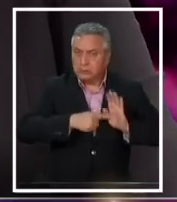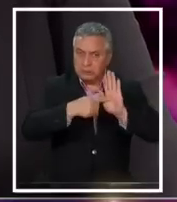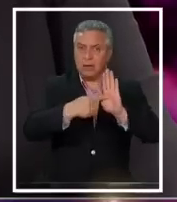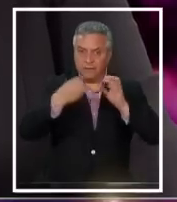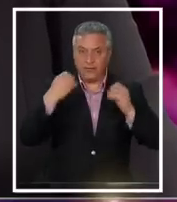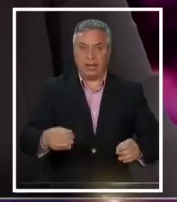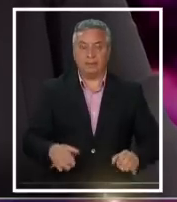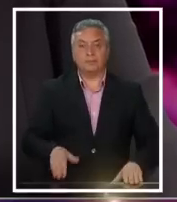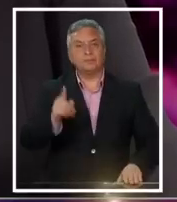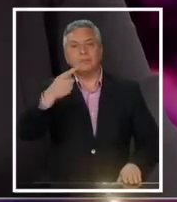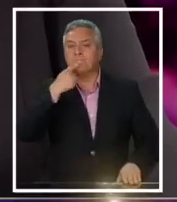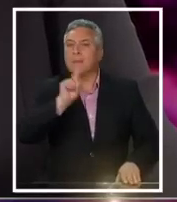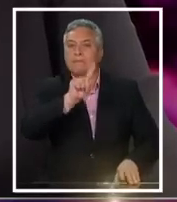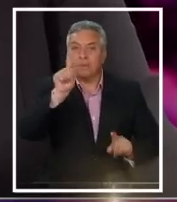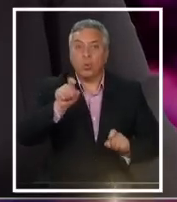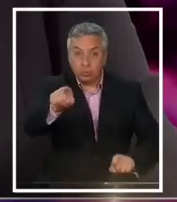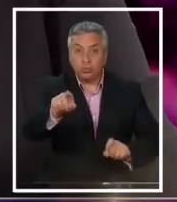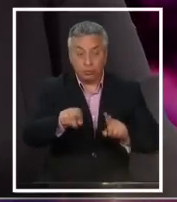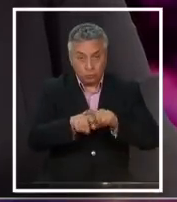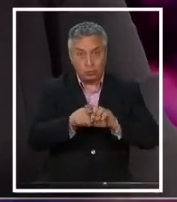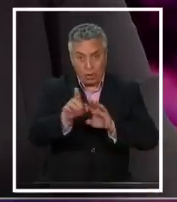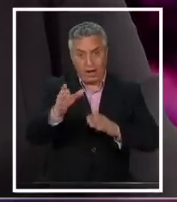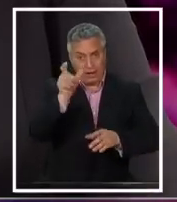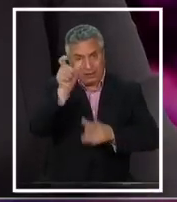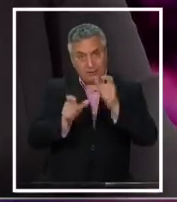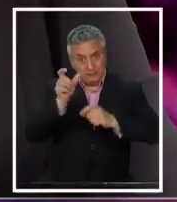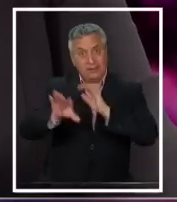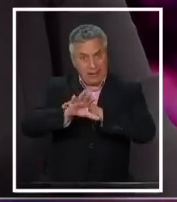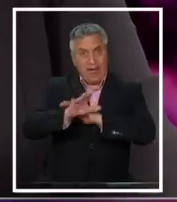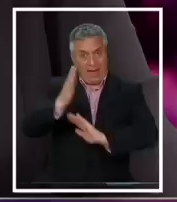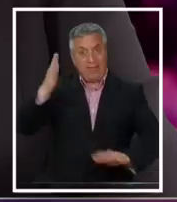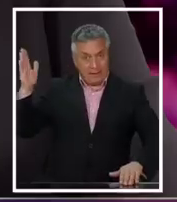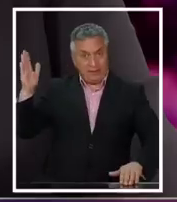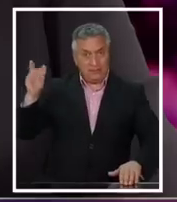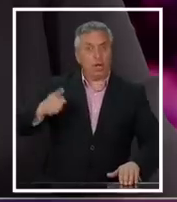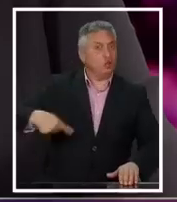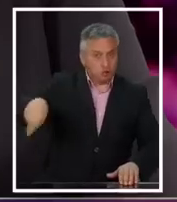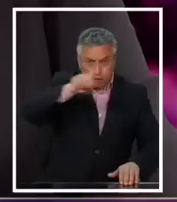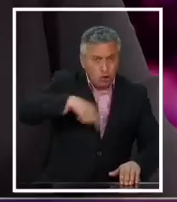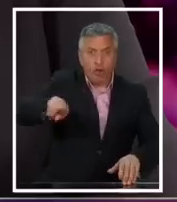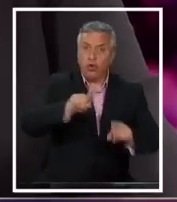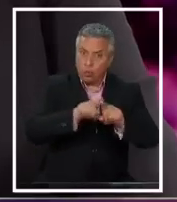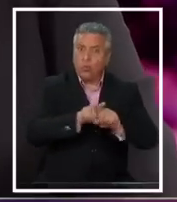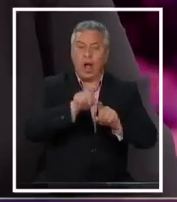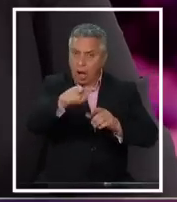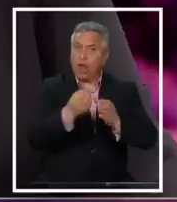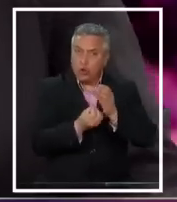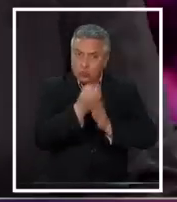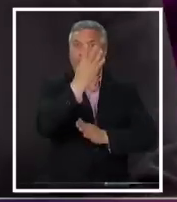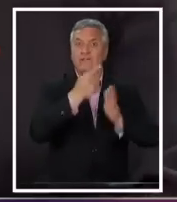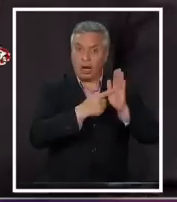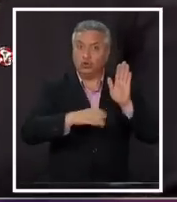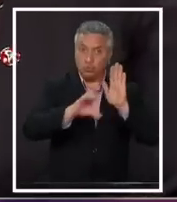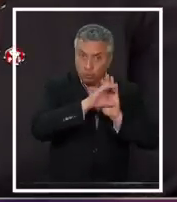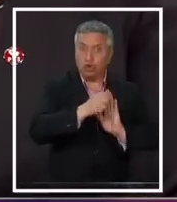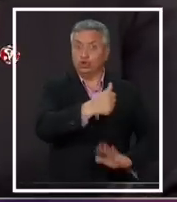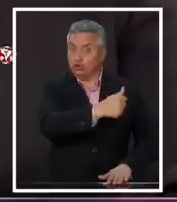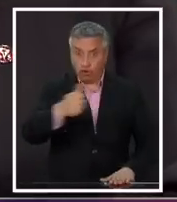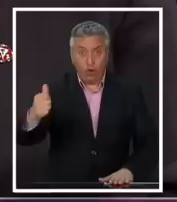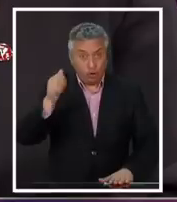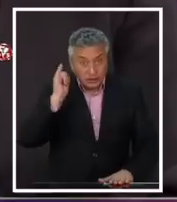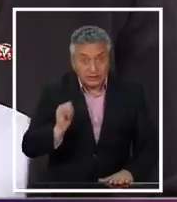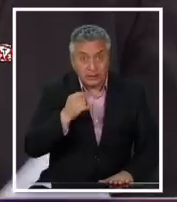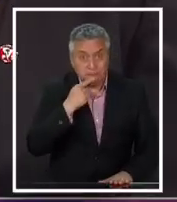derecha del rechazo van a estar todos por hacer una nueva constitución, partir ya sea de un nuevo proceso? Yo creo